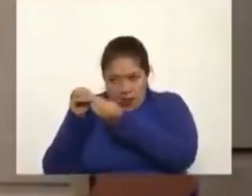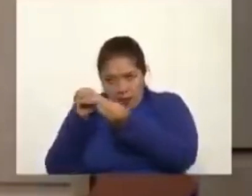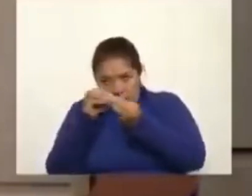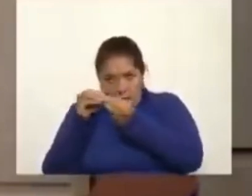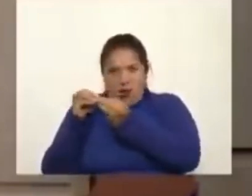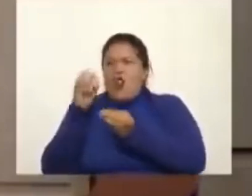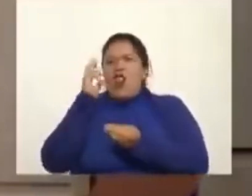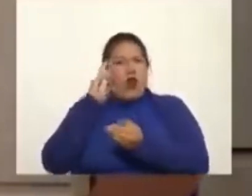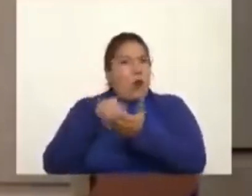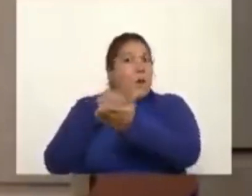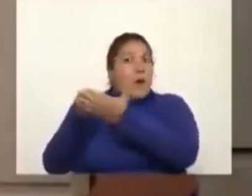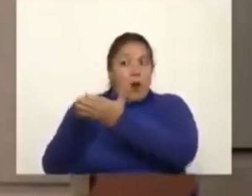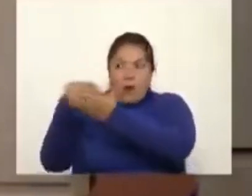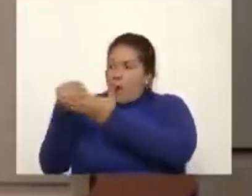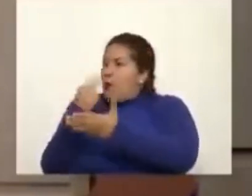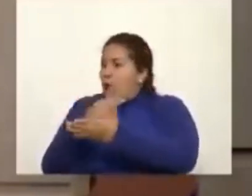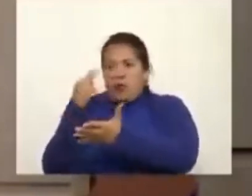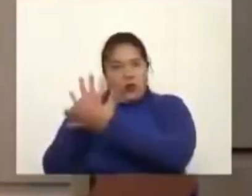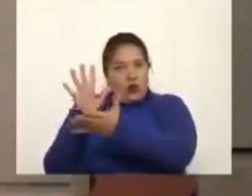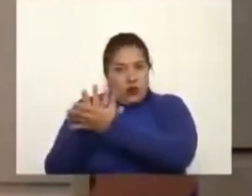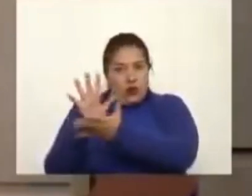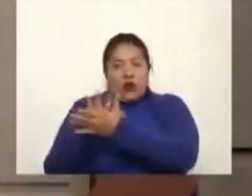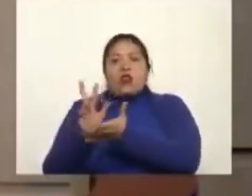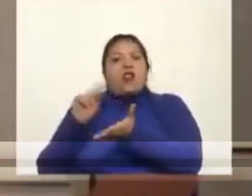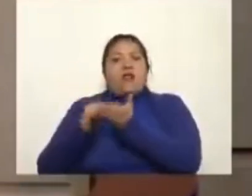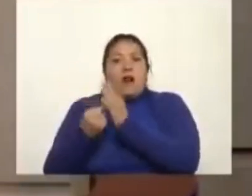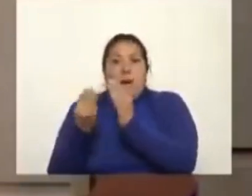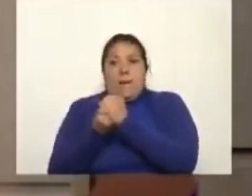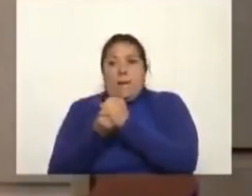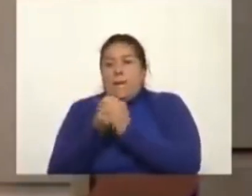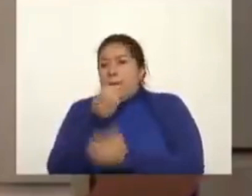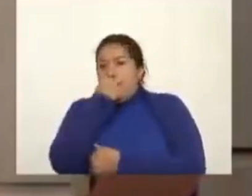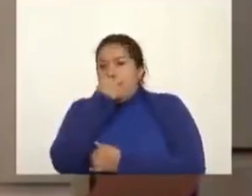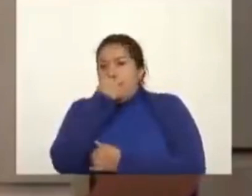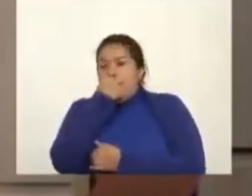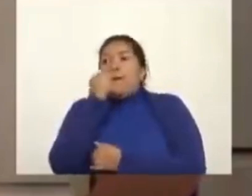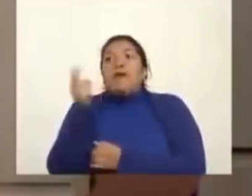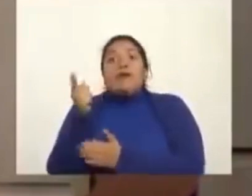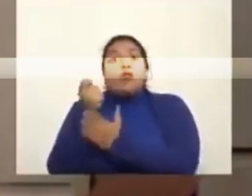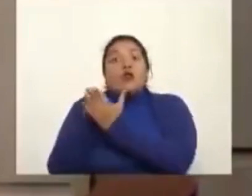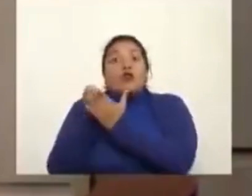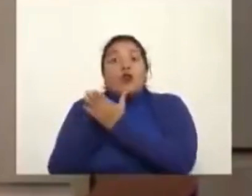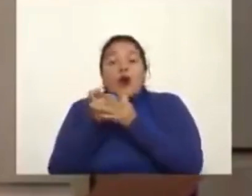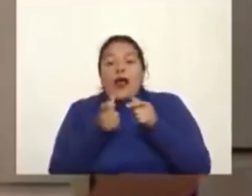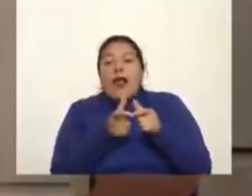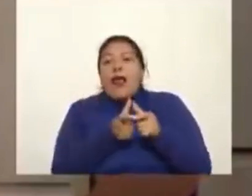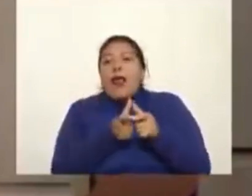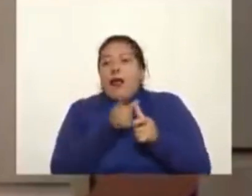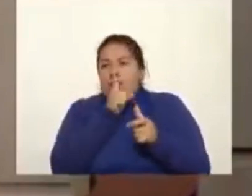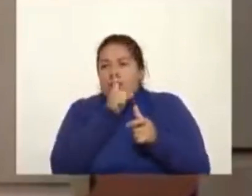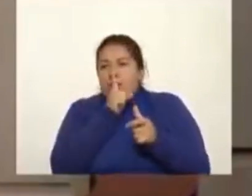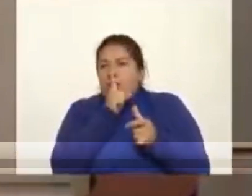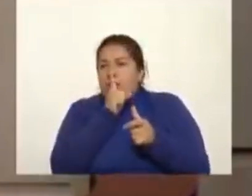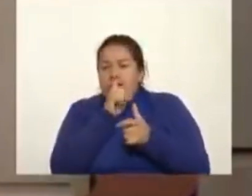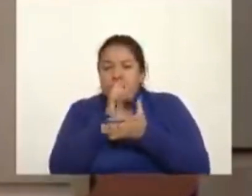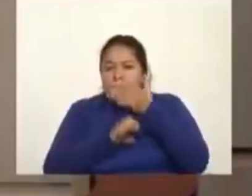pagado. De confidencialidad para que sus socios minoritarios no hablaran.